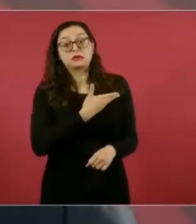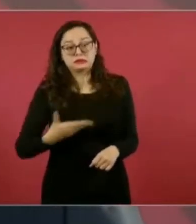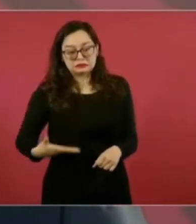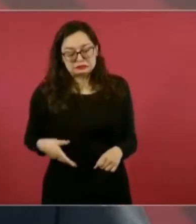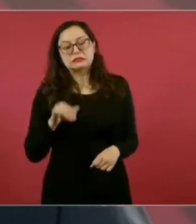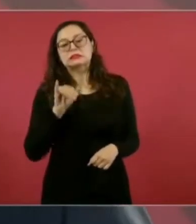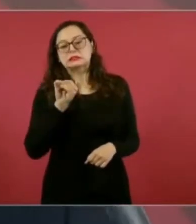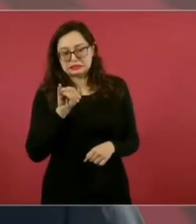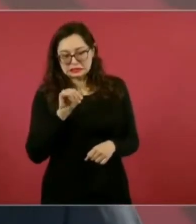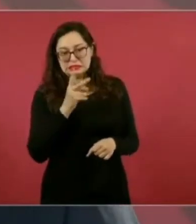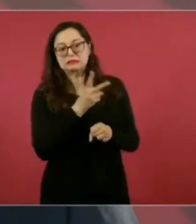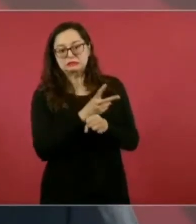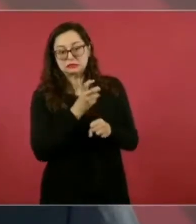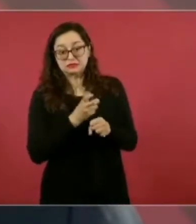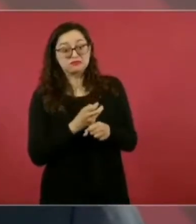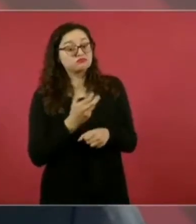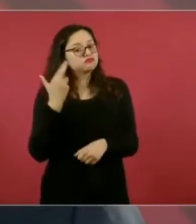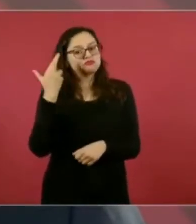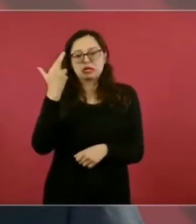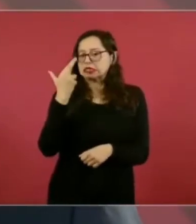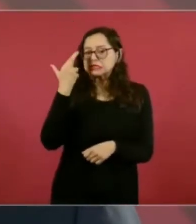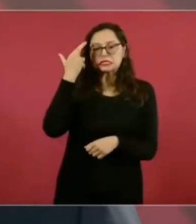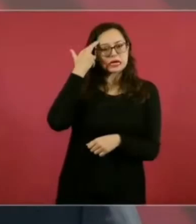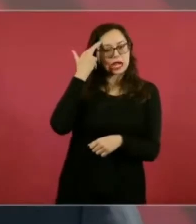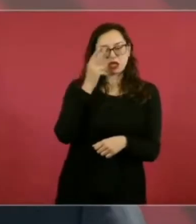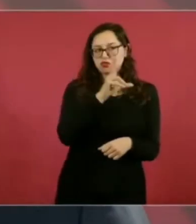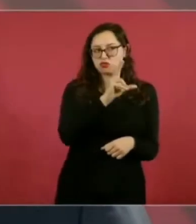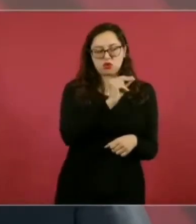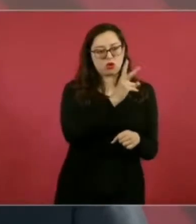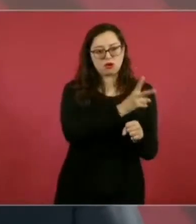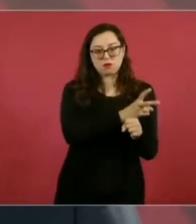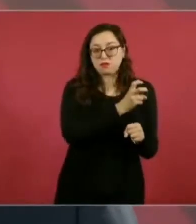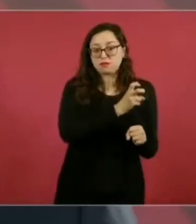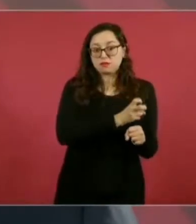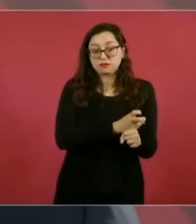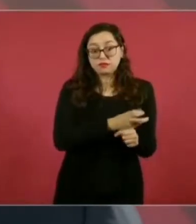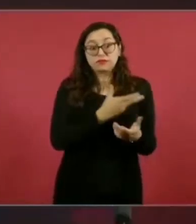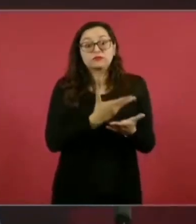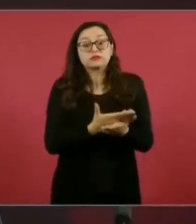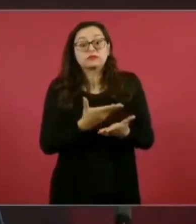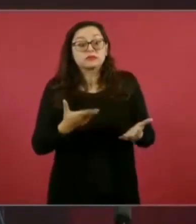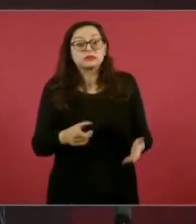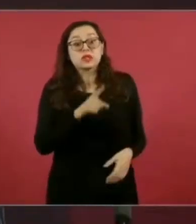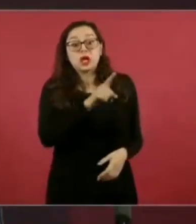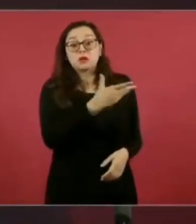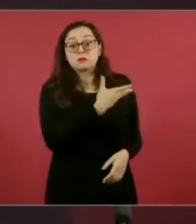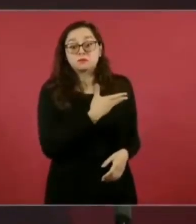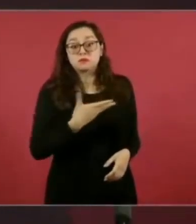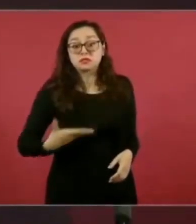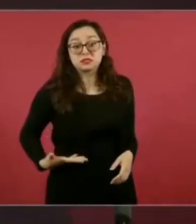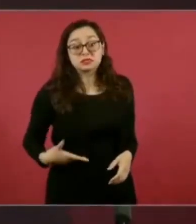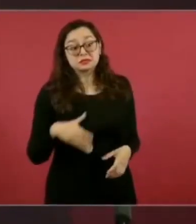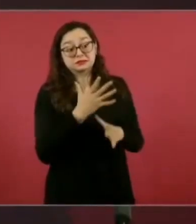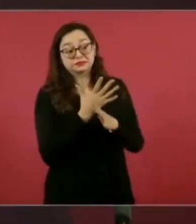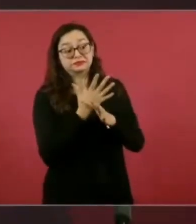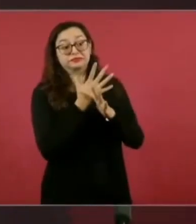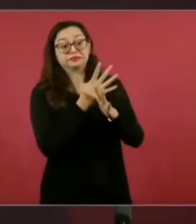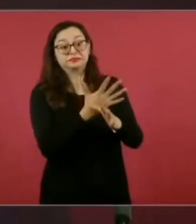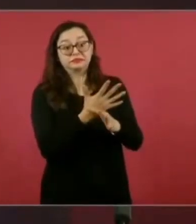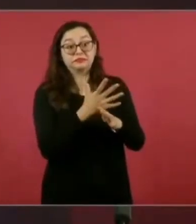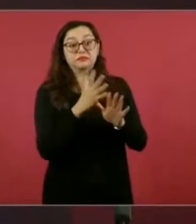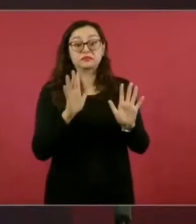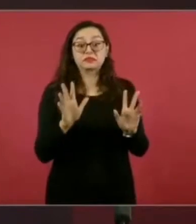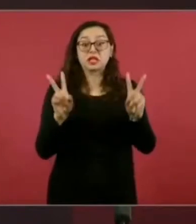ahora él está sugiriendo que fue una cuestión política, dice. Sí,